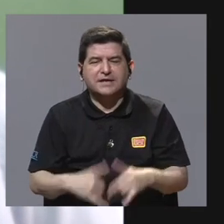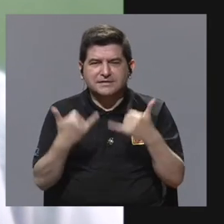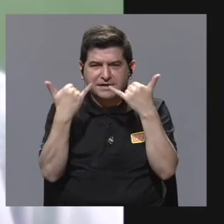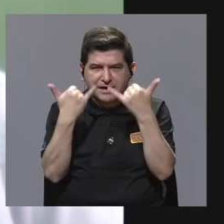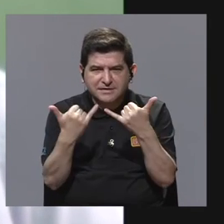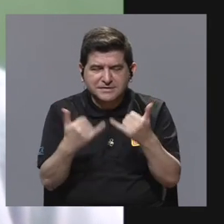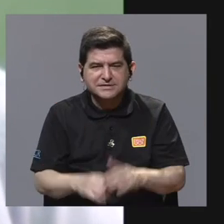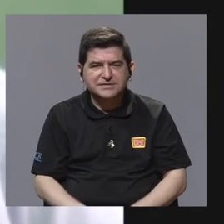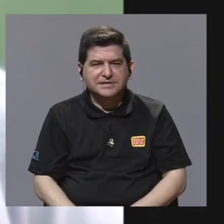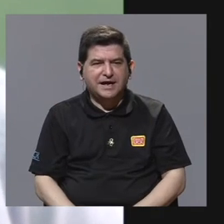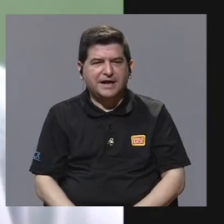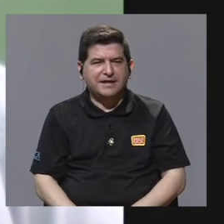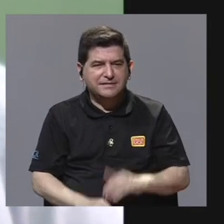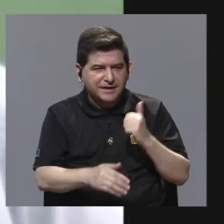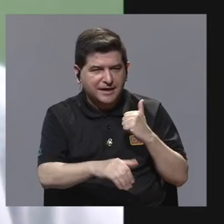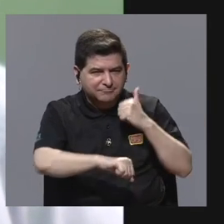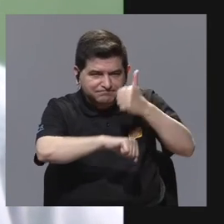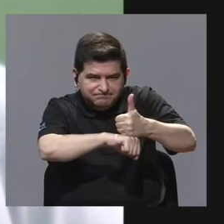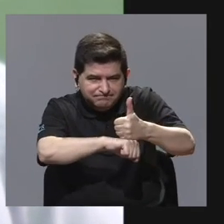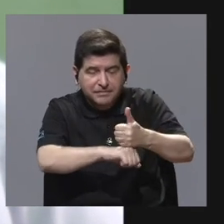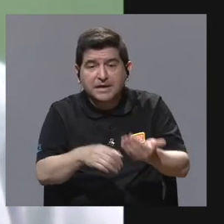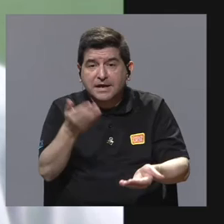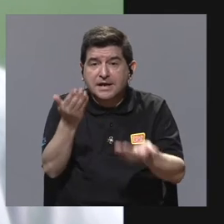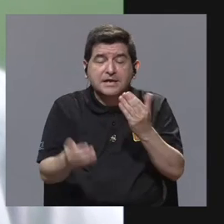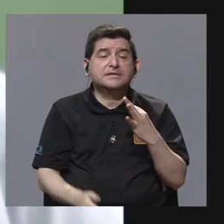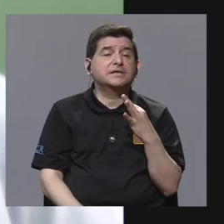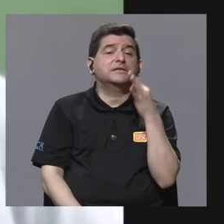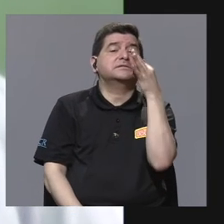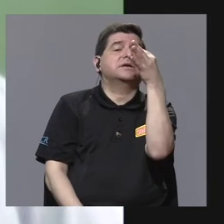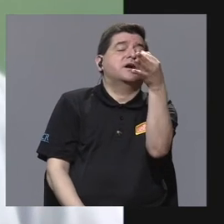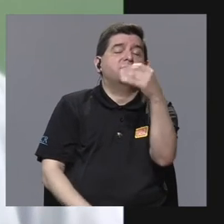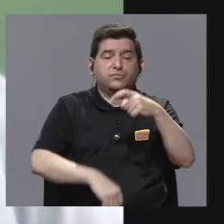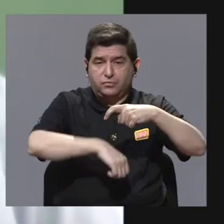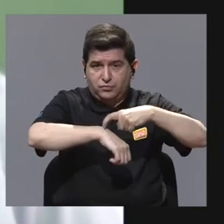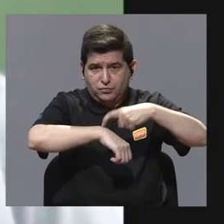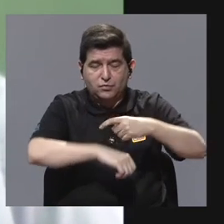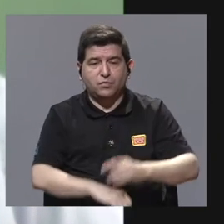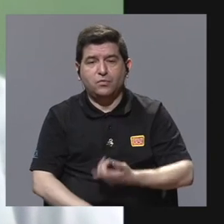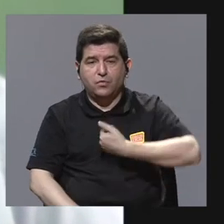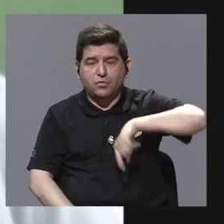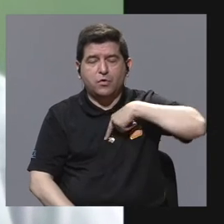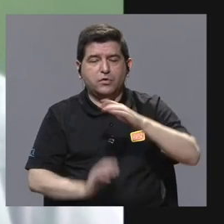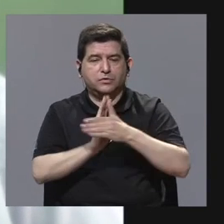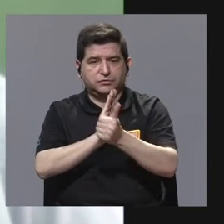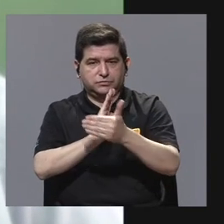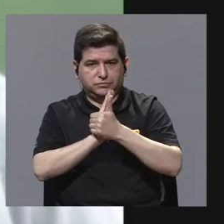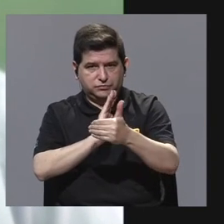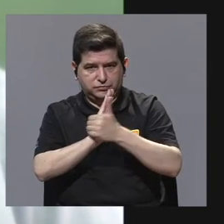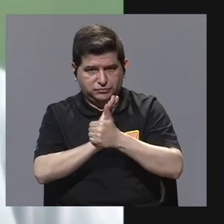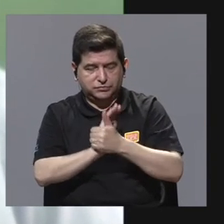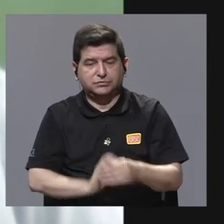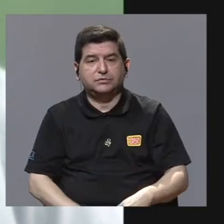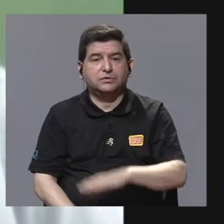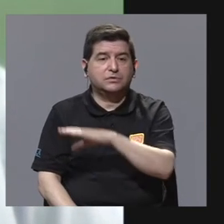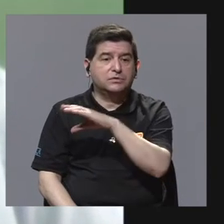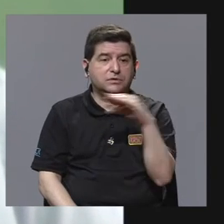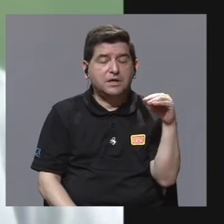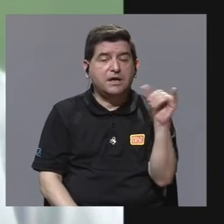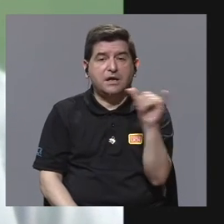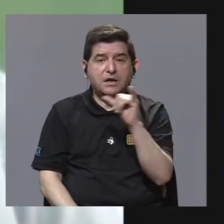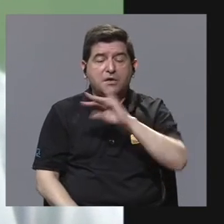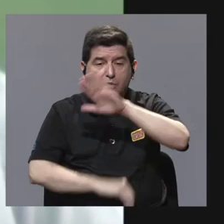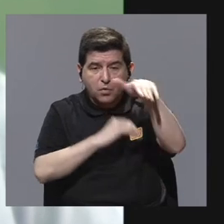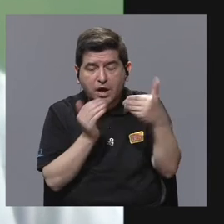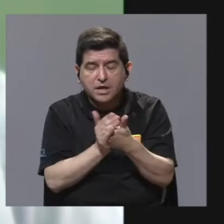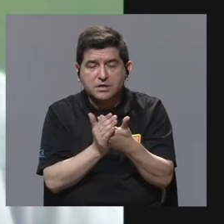visualizar ya y eventualmente en un futuro próximo ya tener las capacidades y tener